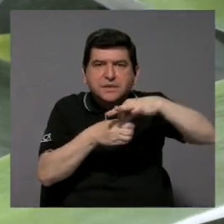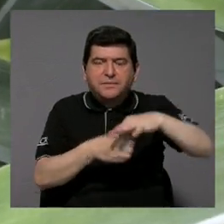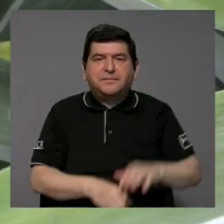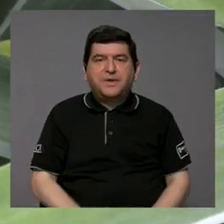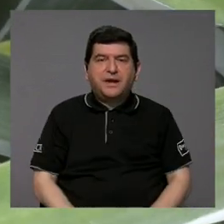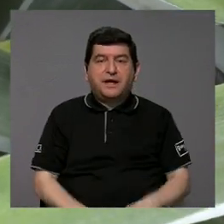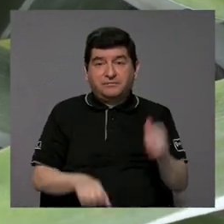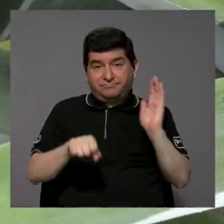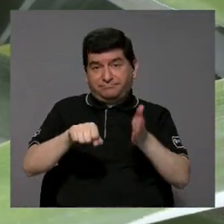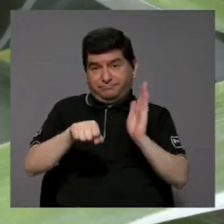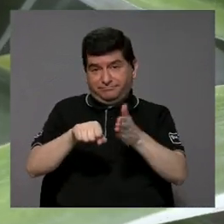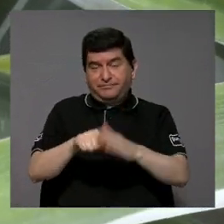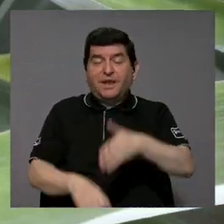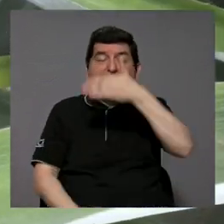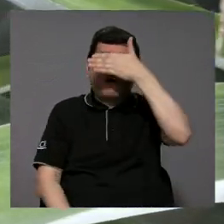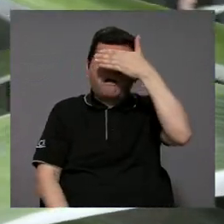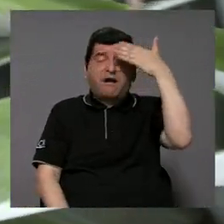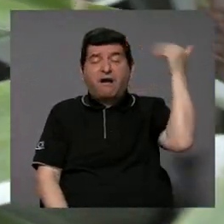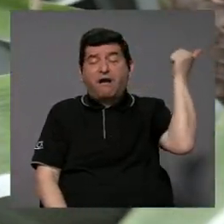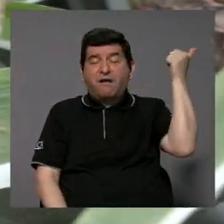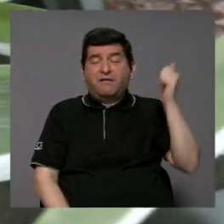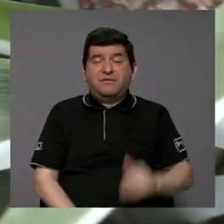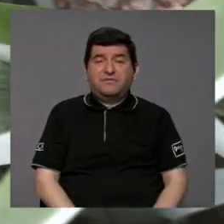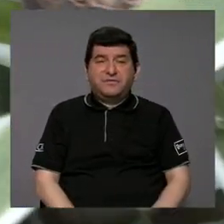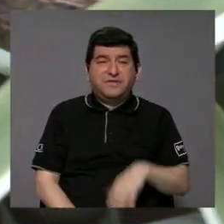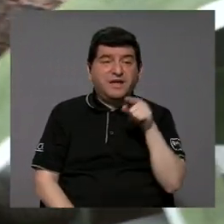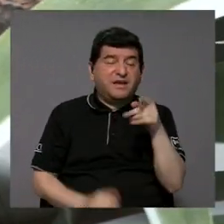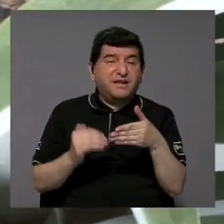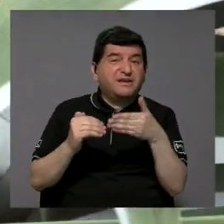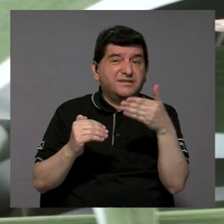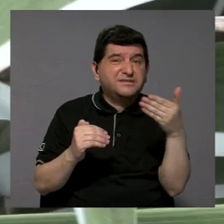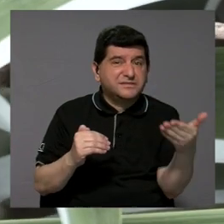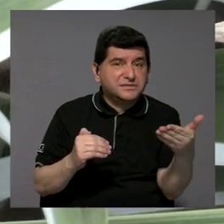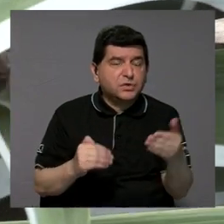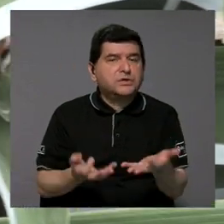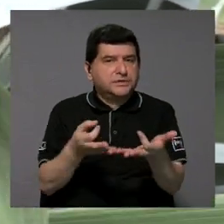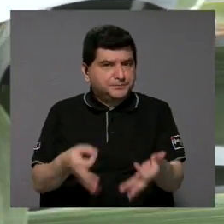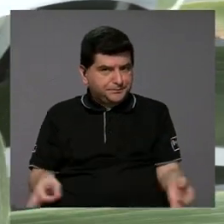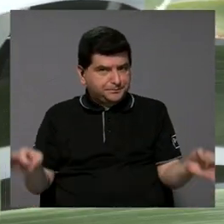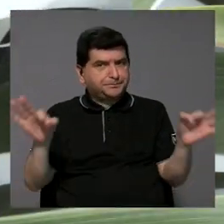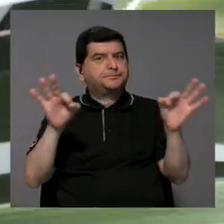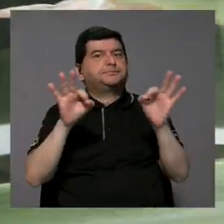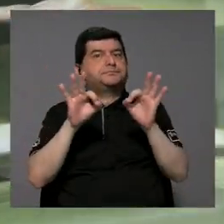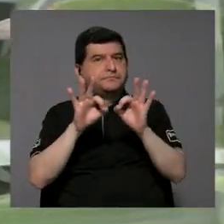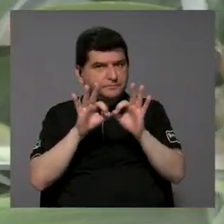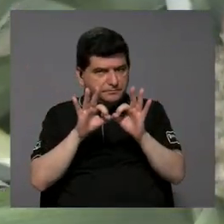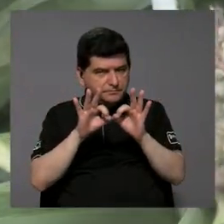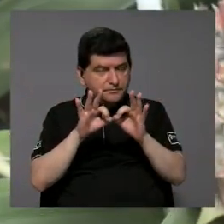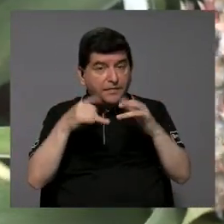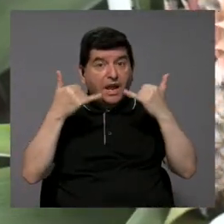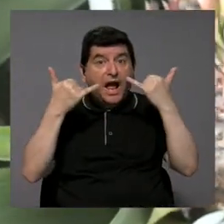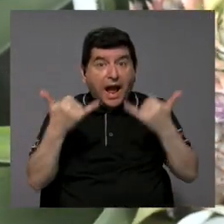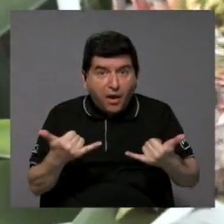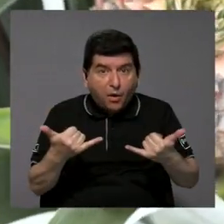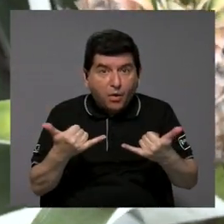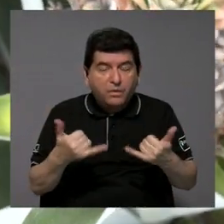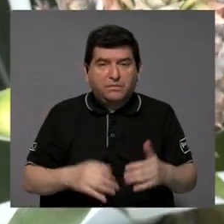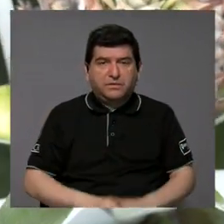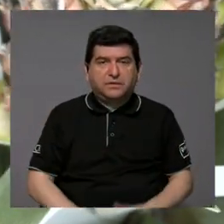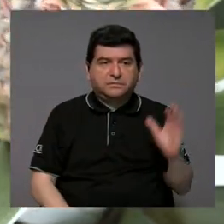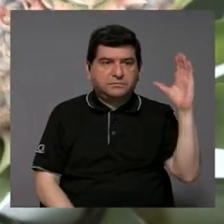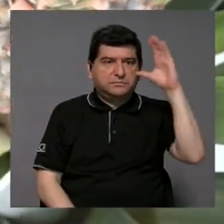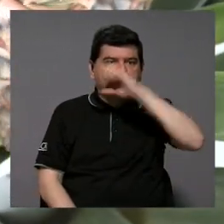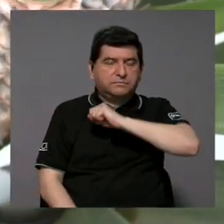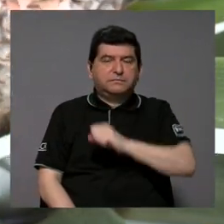lo que ha hecho que se nos olviden y esas cositas muy importantes, ¿verdad? Que ahora nos estamos viendo, que